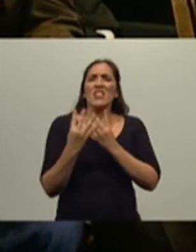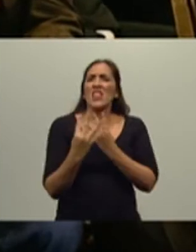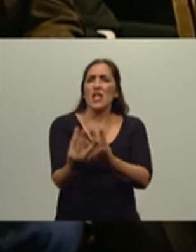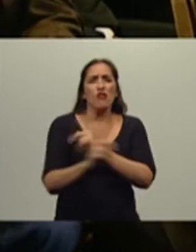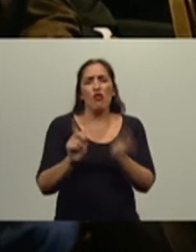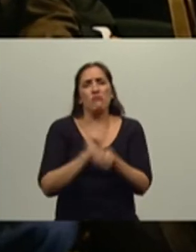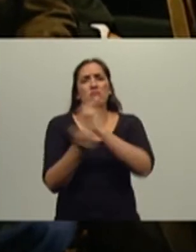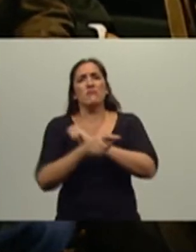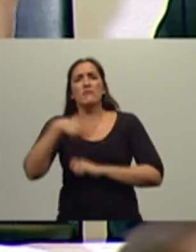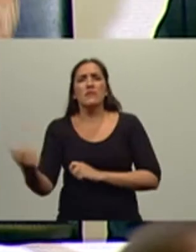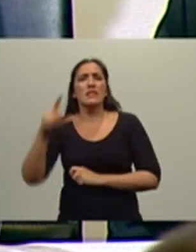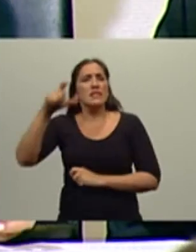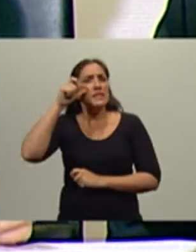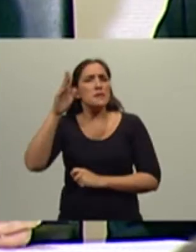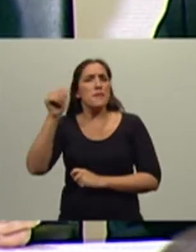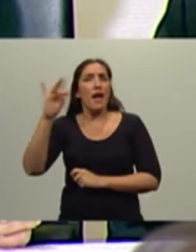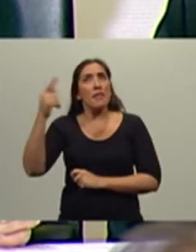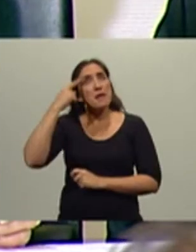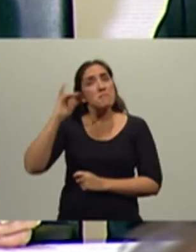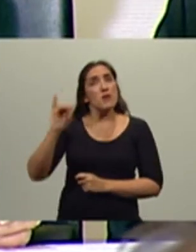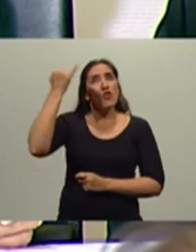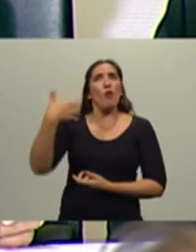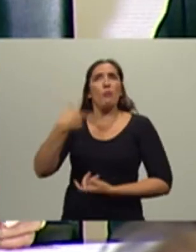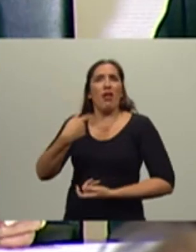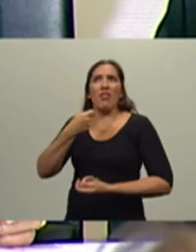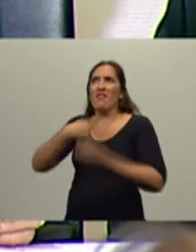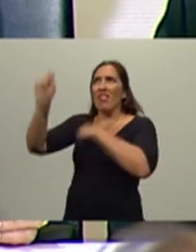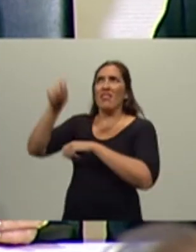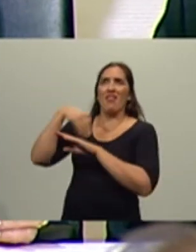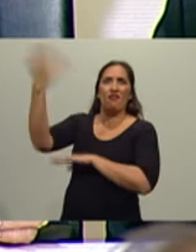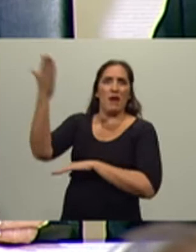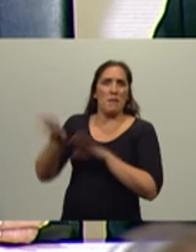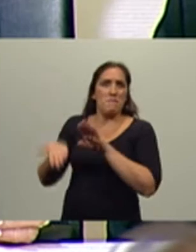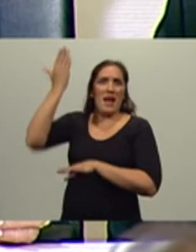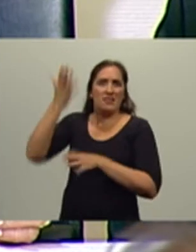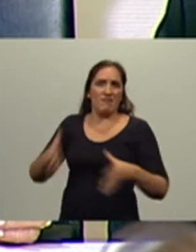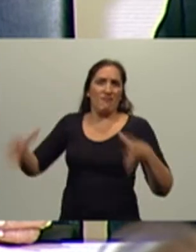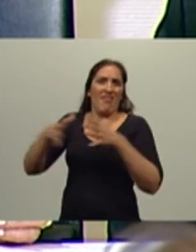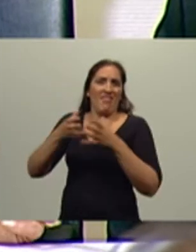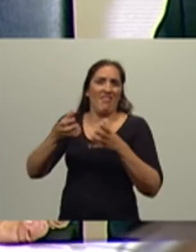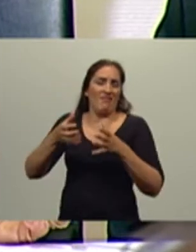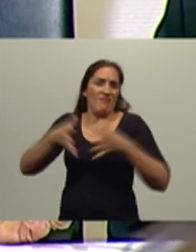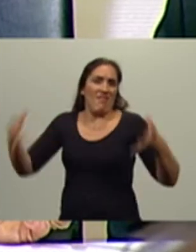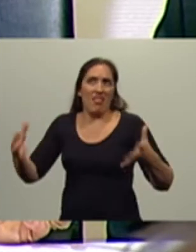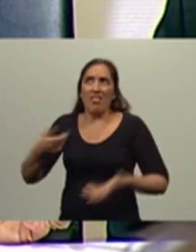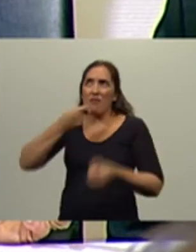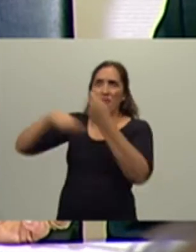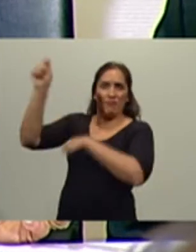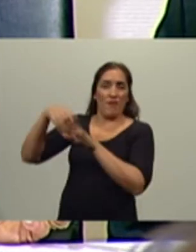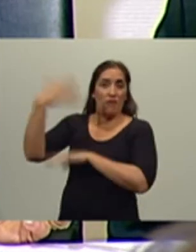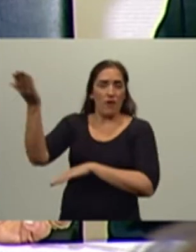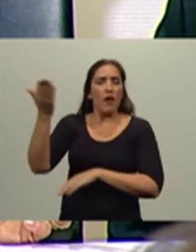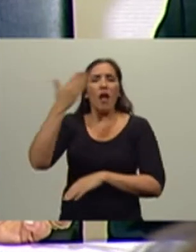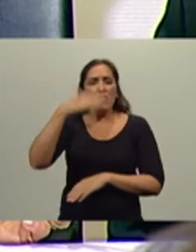iban a poder exportar mayor cantidad porque no se requería para el mercado interno, cuando en realidad tuvieron